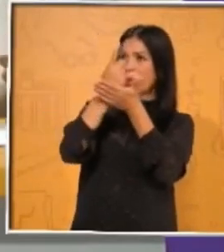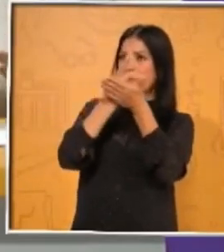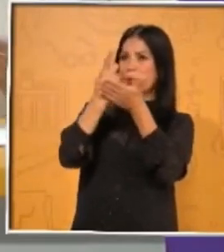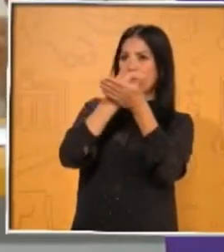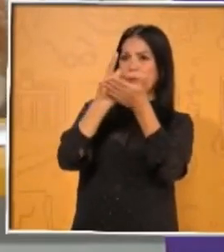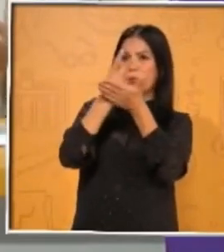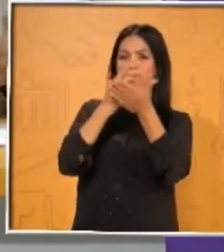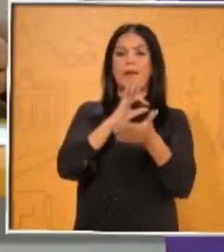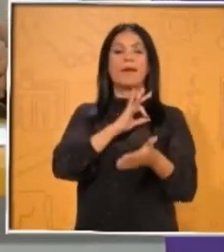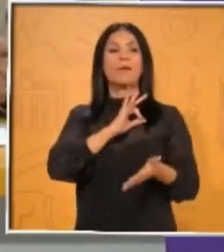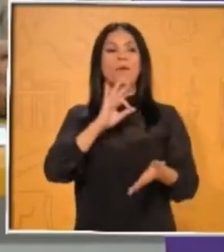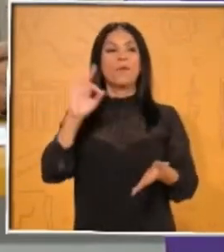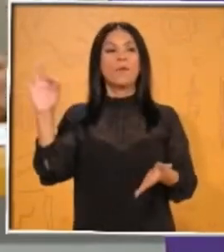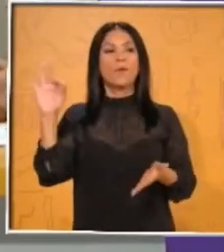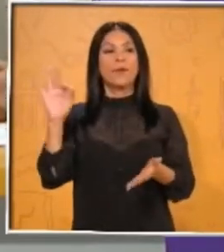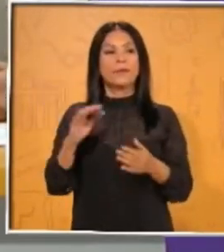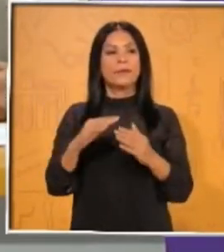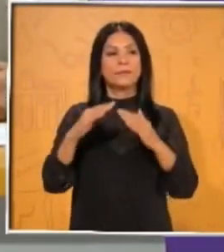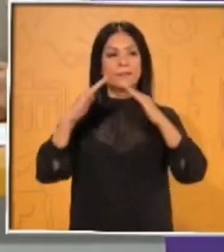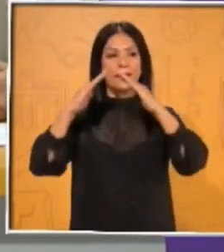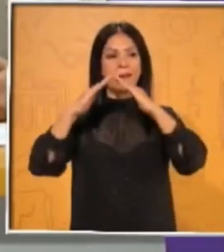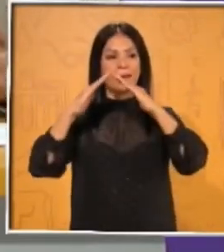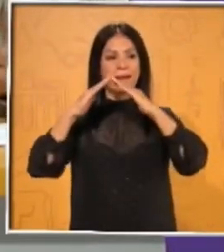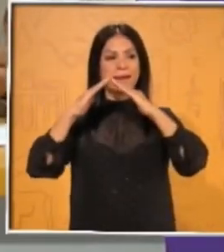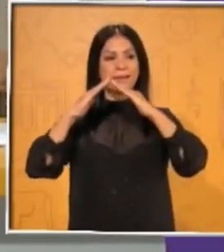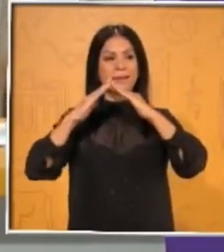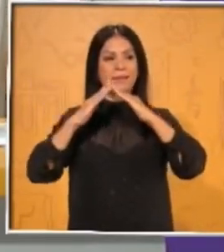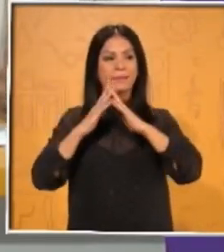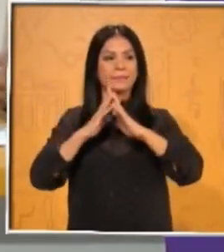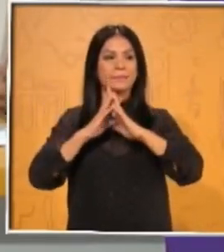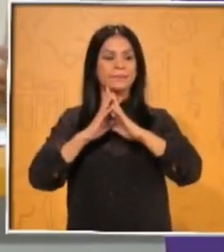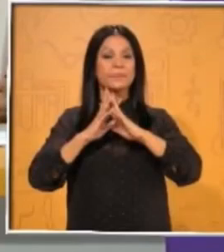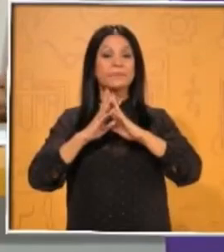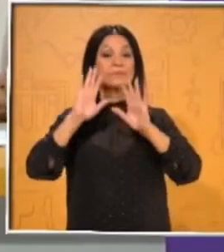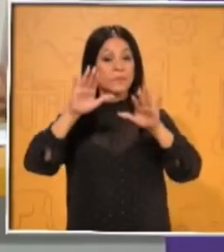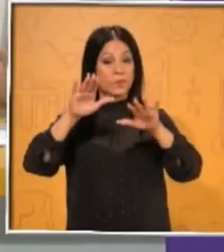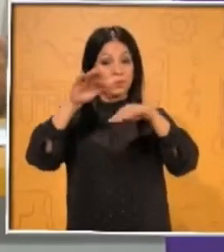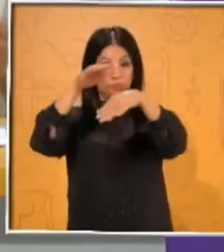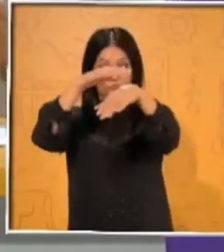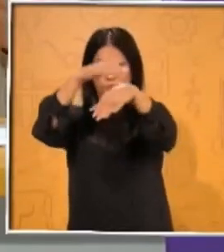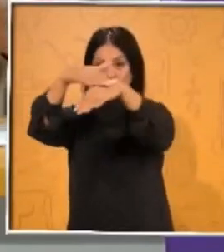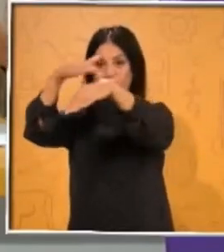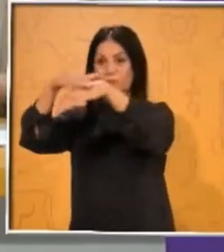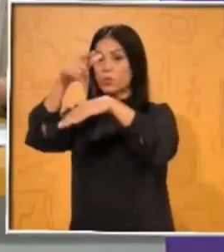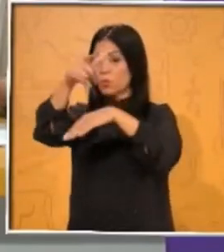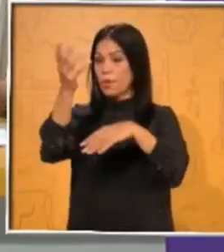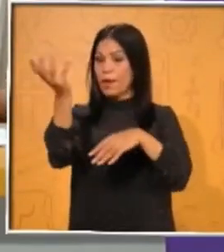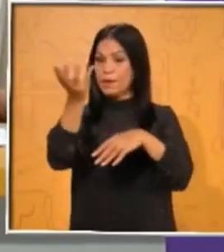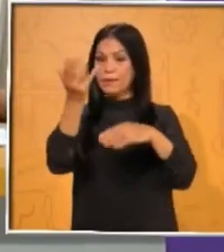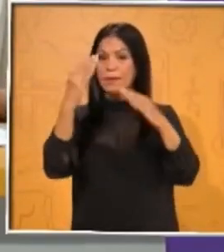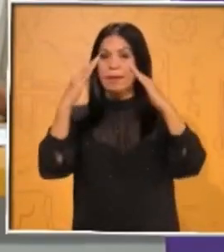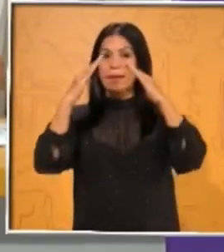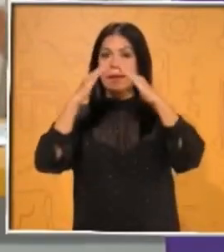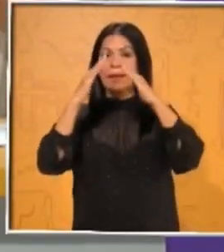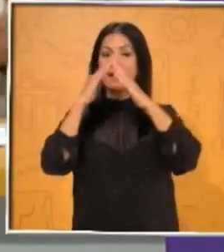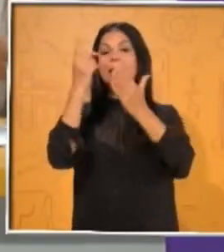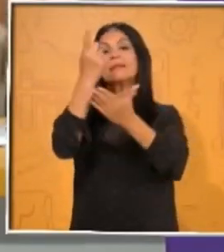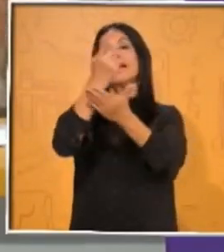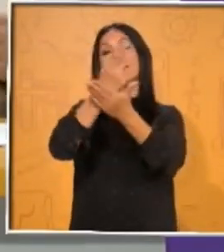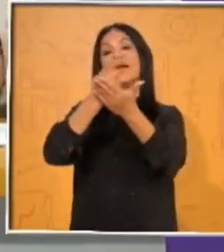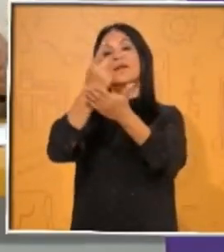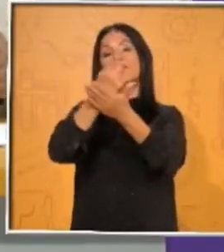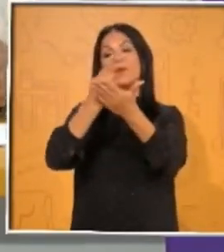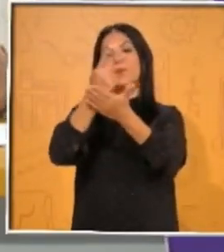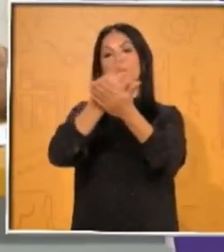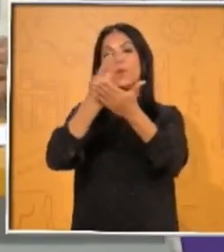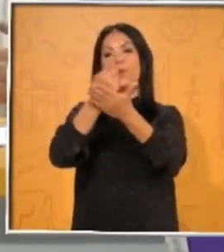atraer a los objetos que son metales. Entonces, los invitamos a que hagan ese trabajo, que ustedes lo puedan ahí dibujar, y de esta